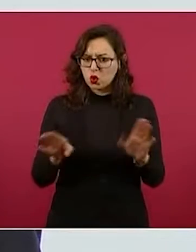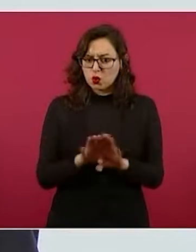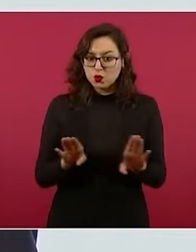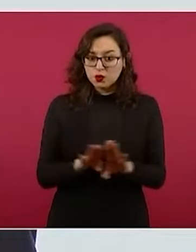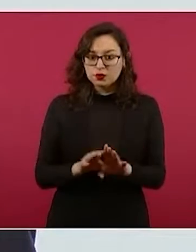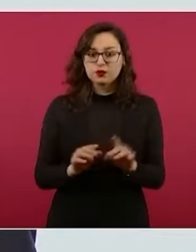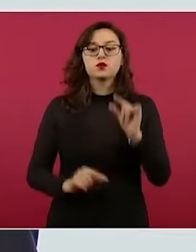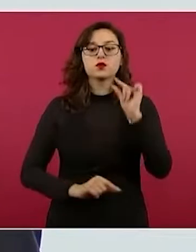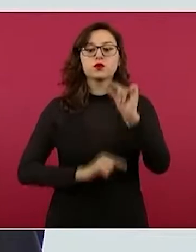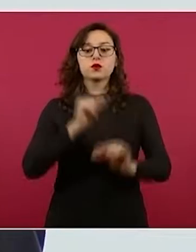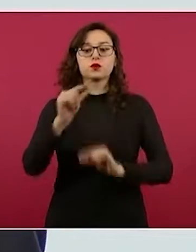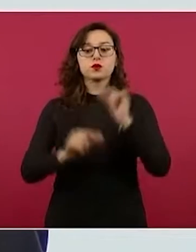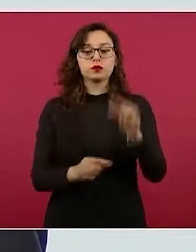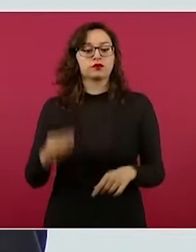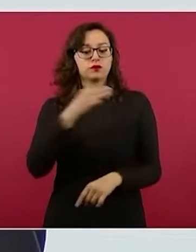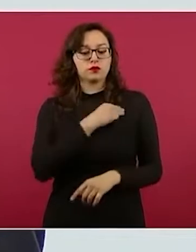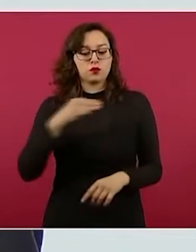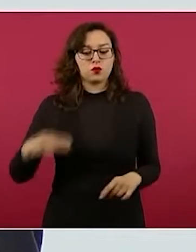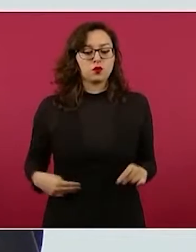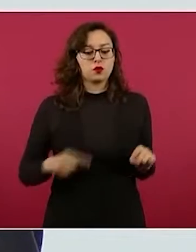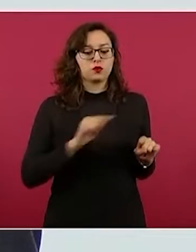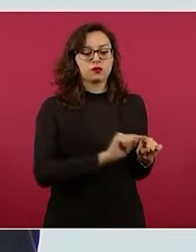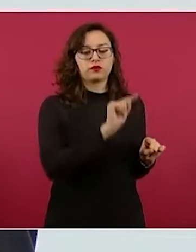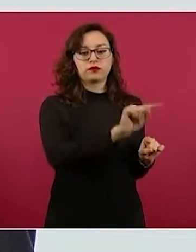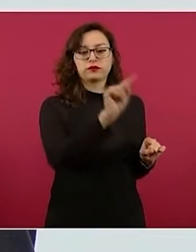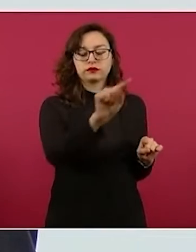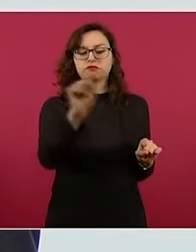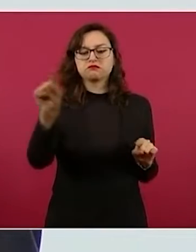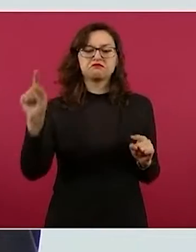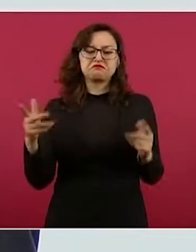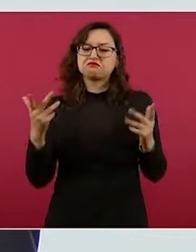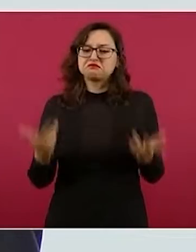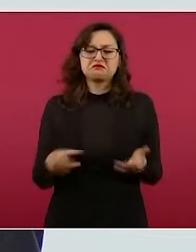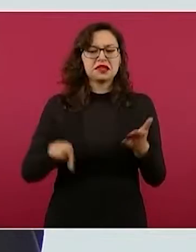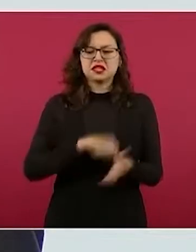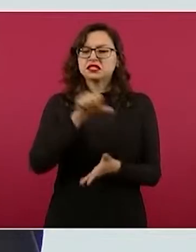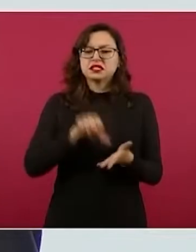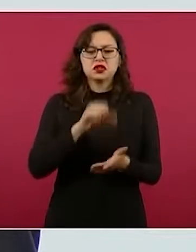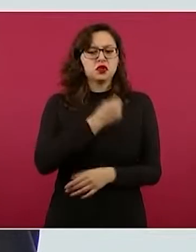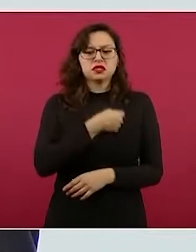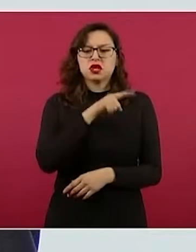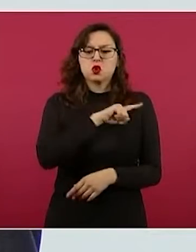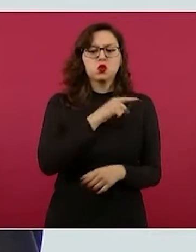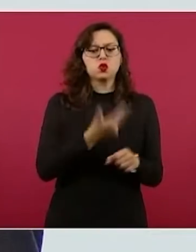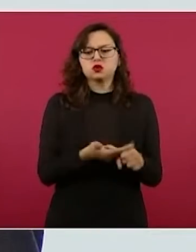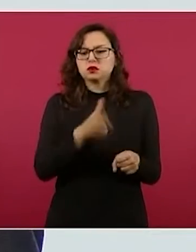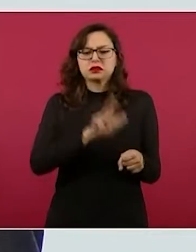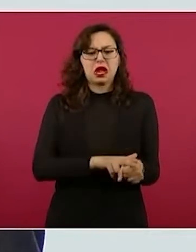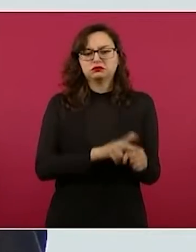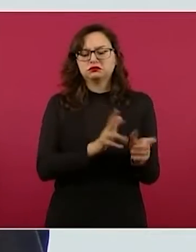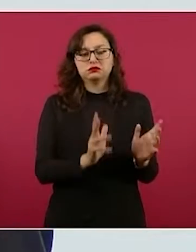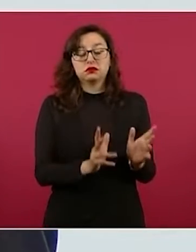La modalidad va a ser principalmente en instalaciones convencionales de salud, pero también algunas unidades